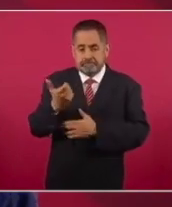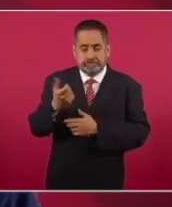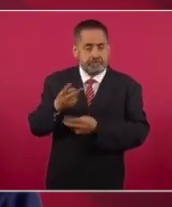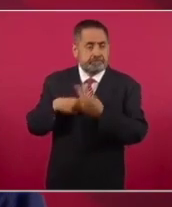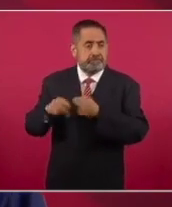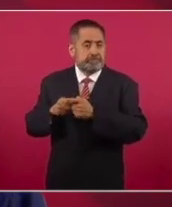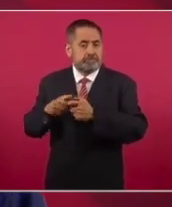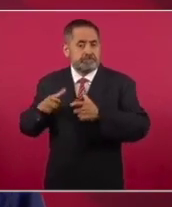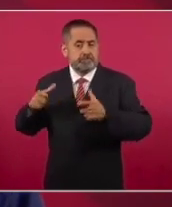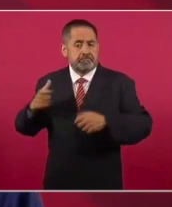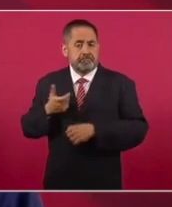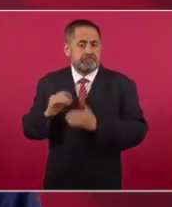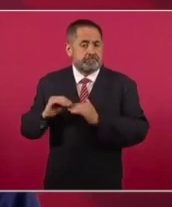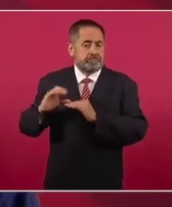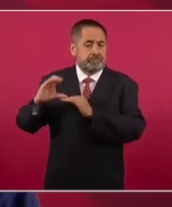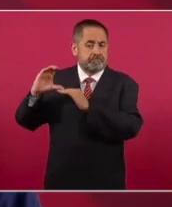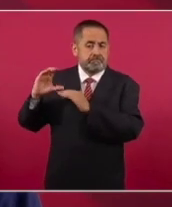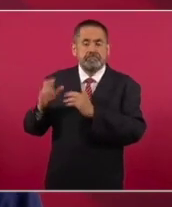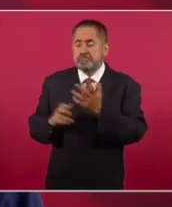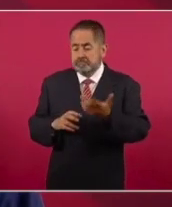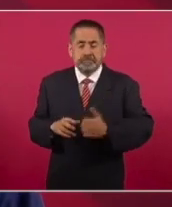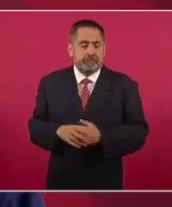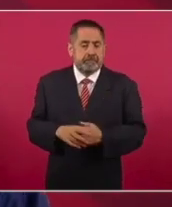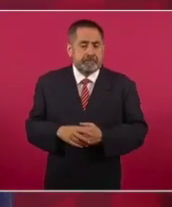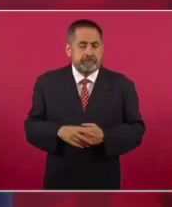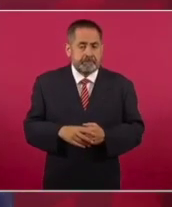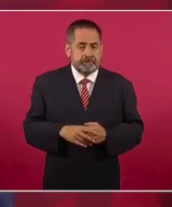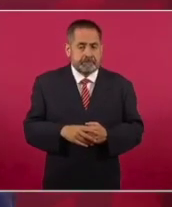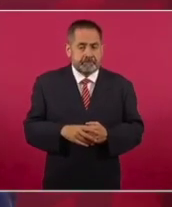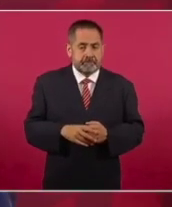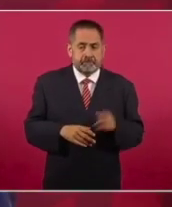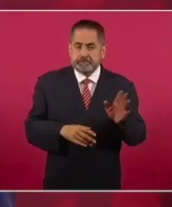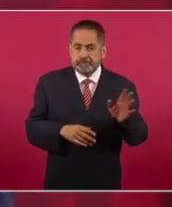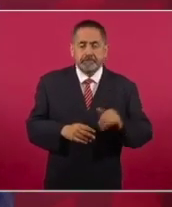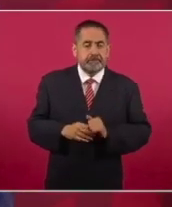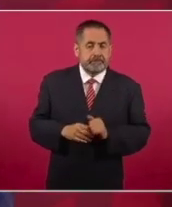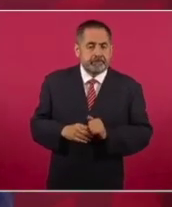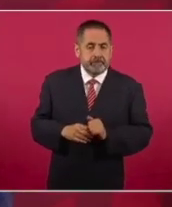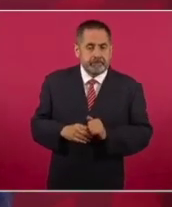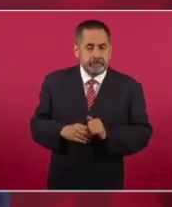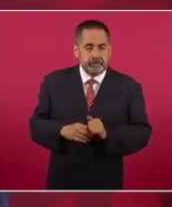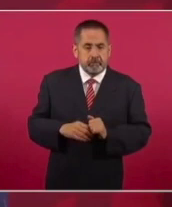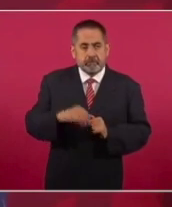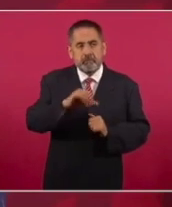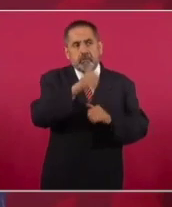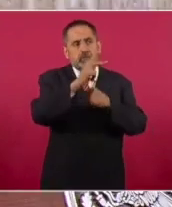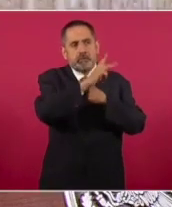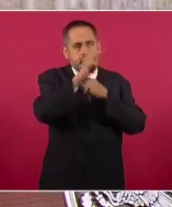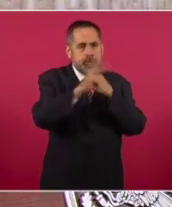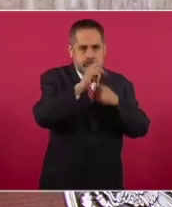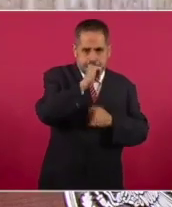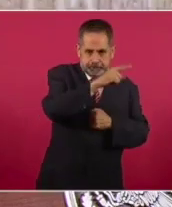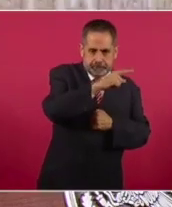creciendo, no así en otros países.